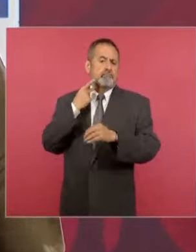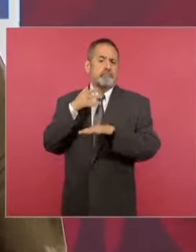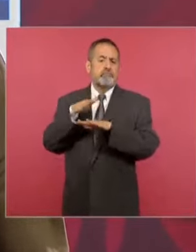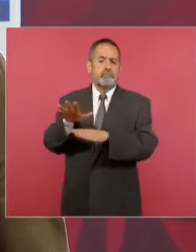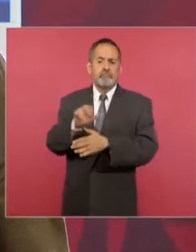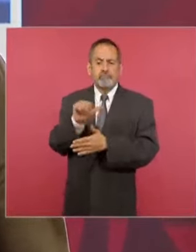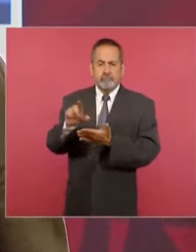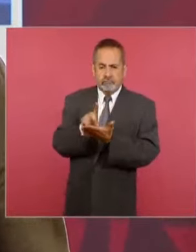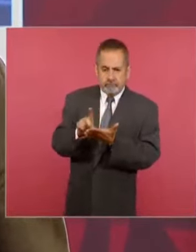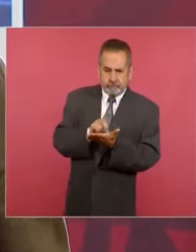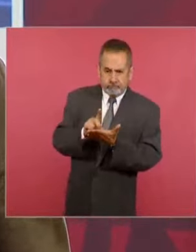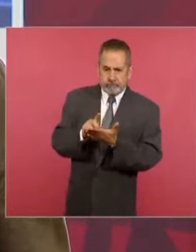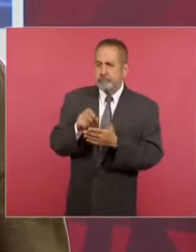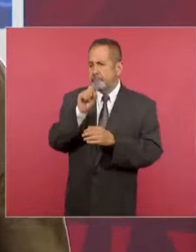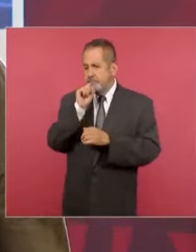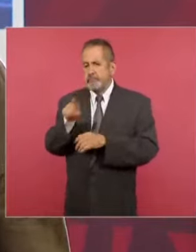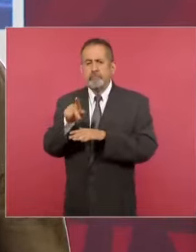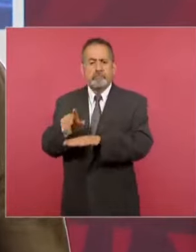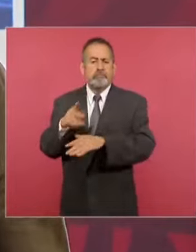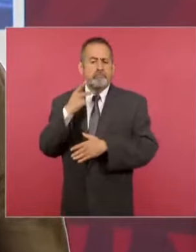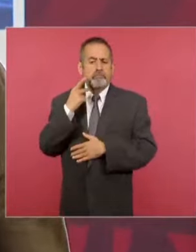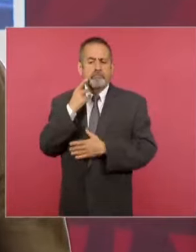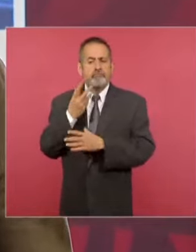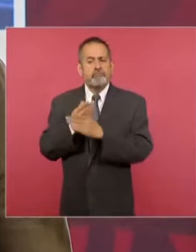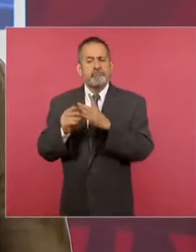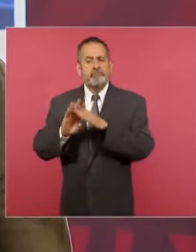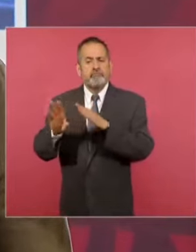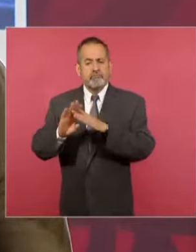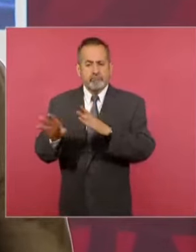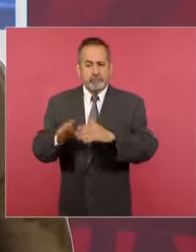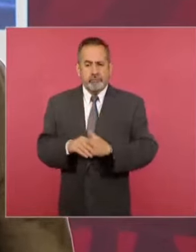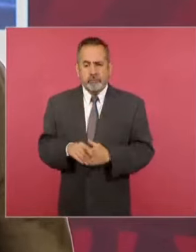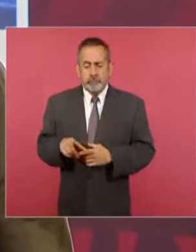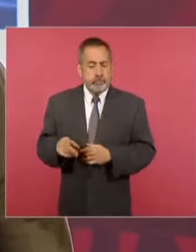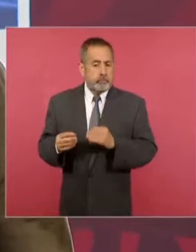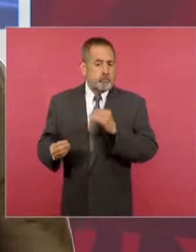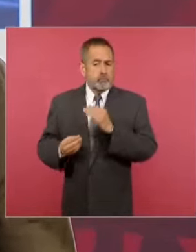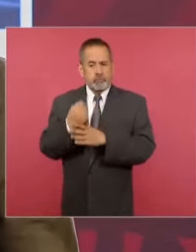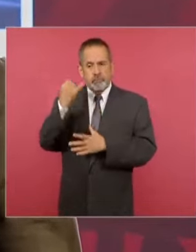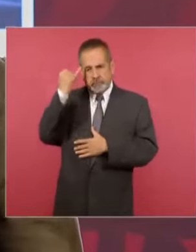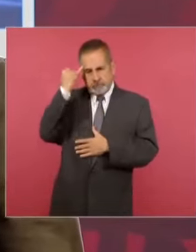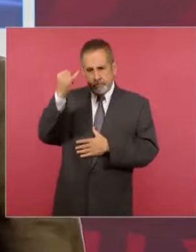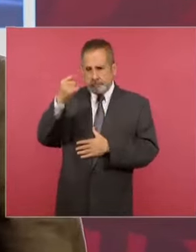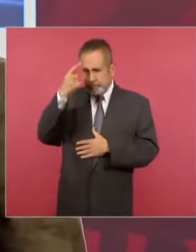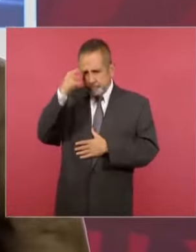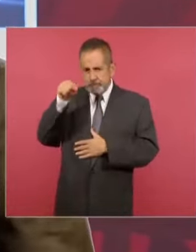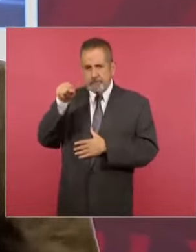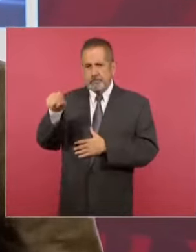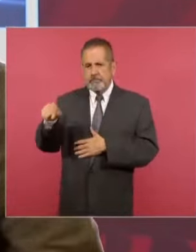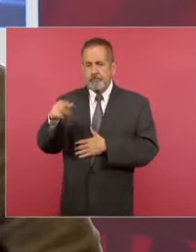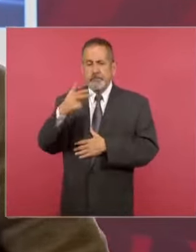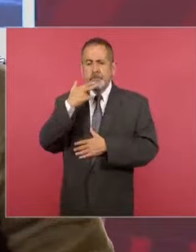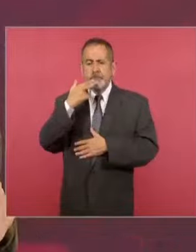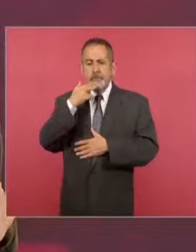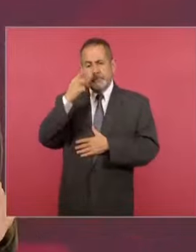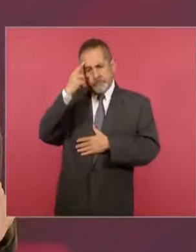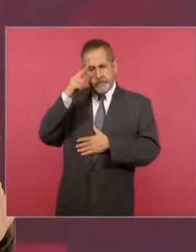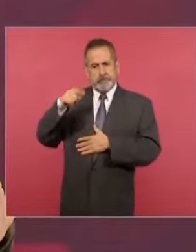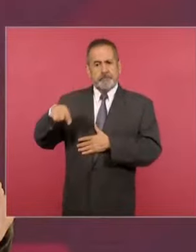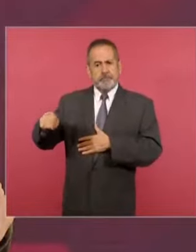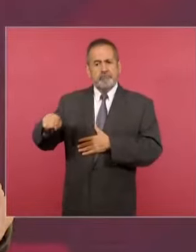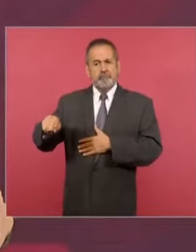drogas y también sobre política migratoria, con una nueva visión que permita atender a esta